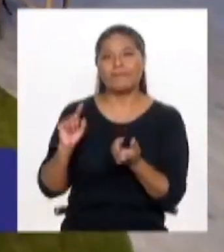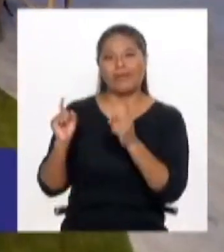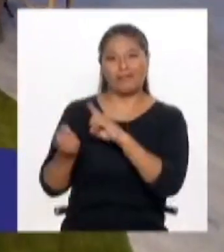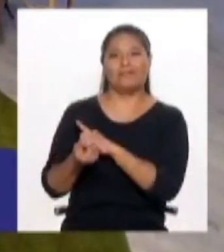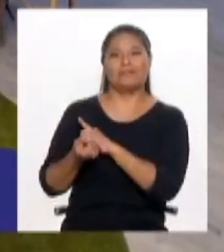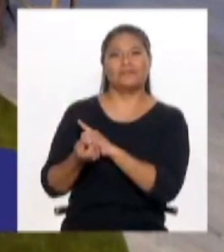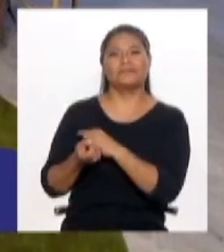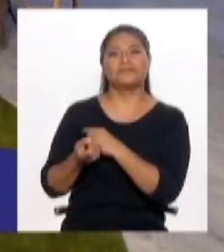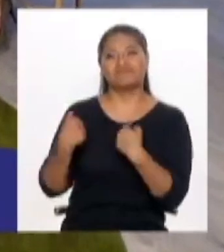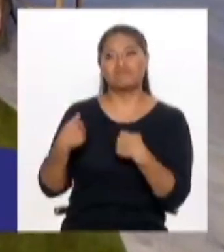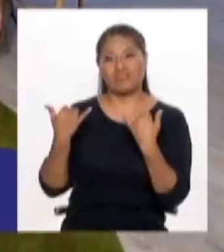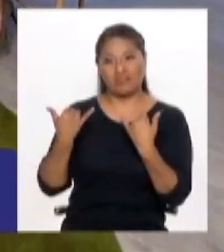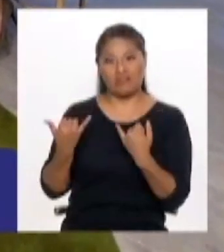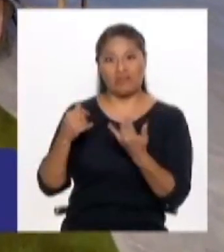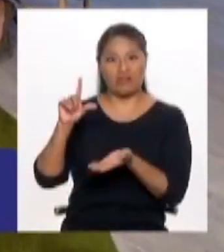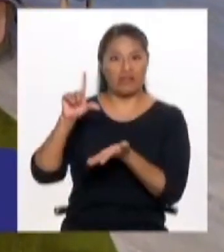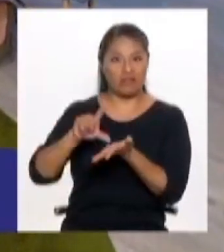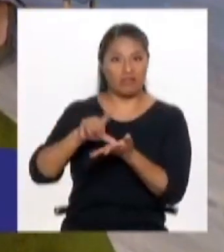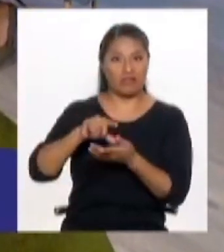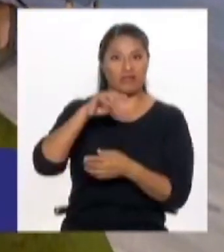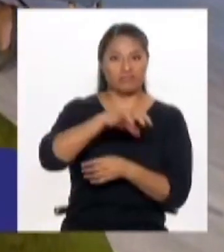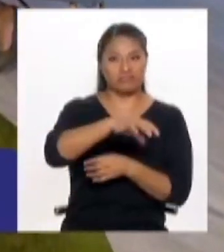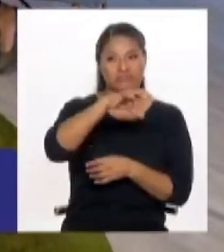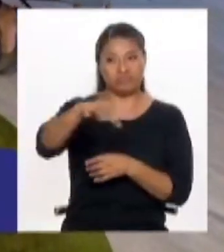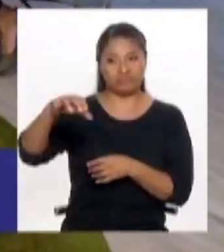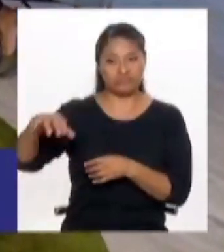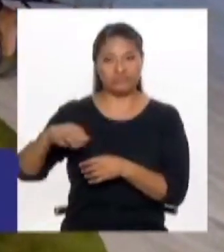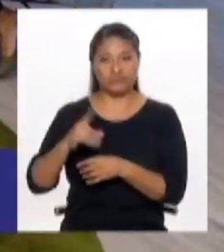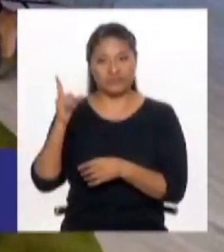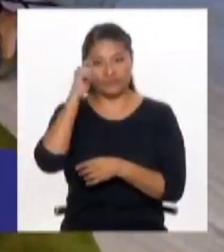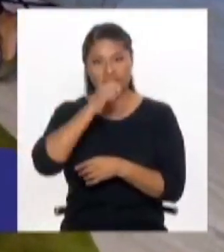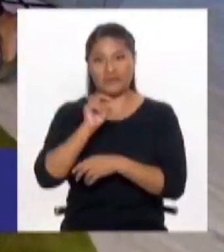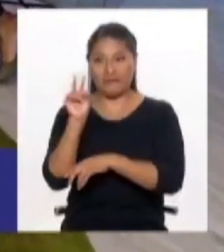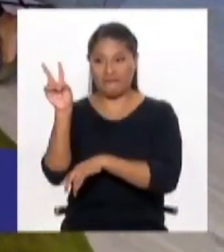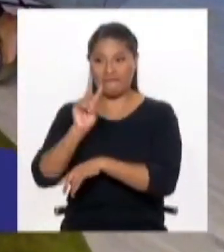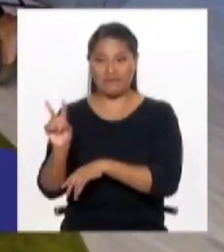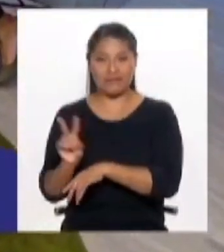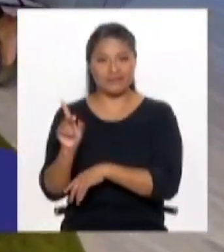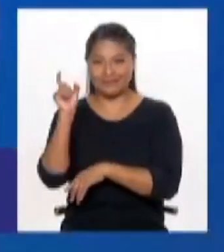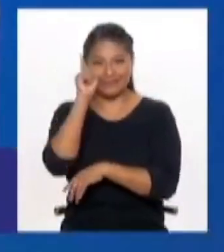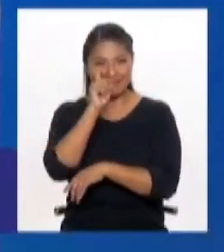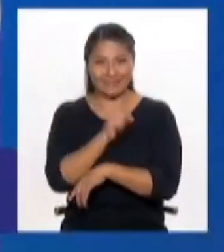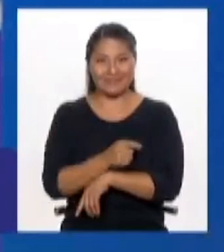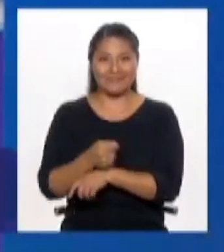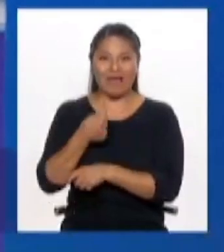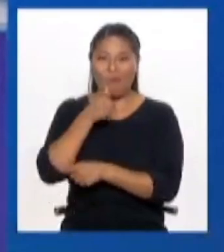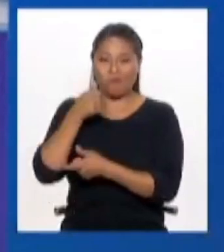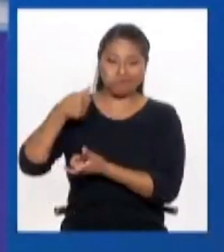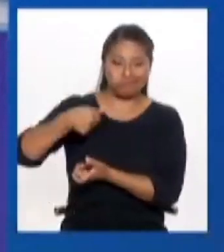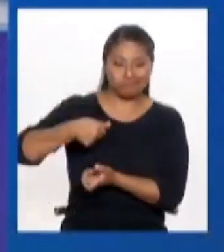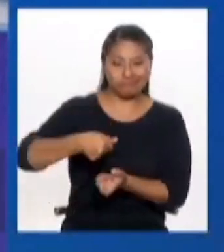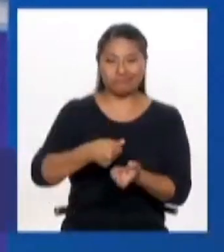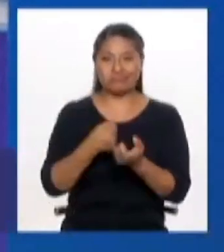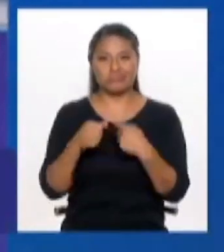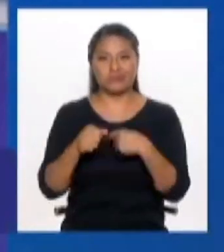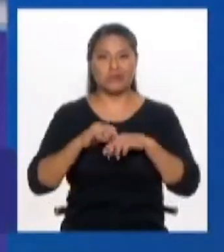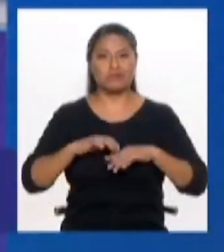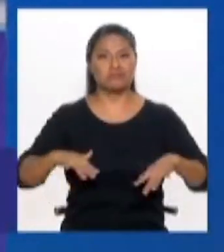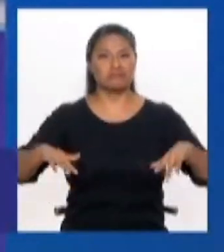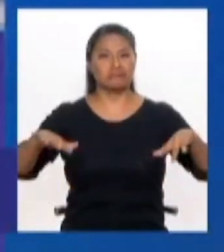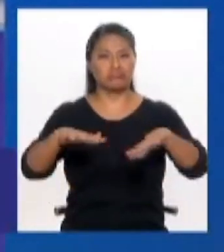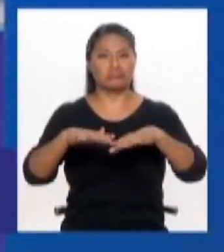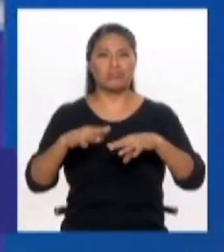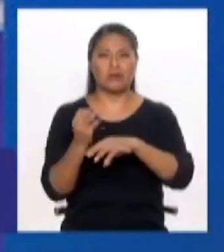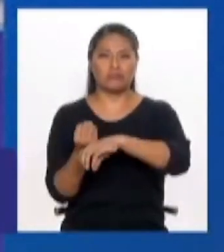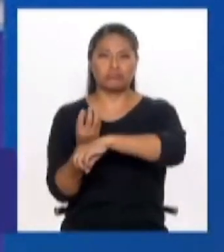con bastante cierto y muy difícil de mantener áreas verdes, pero cuando uno piensa el área verde, imagina grandes parques llenos de